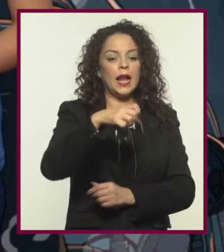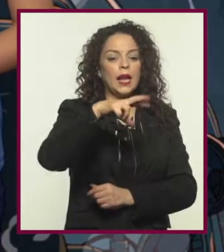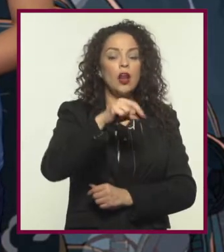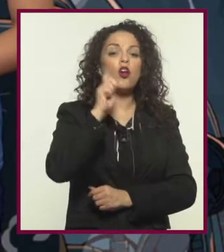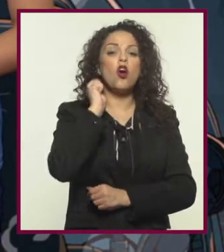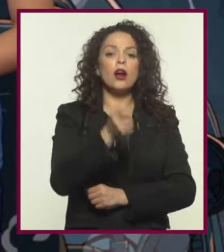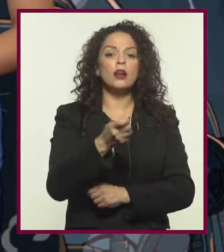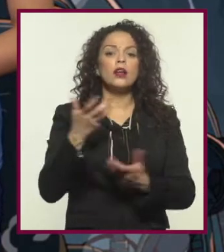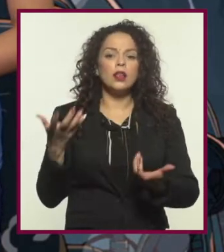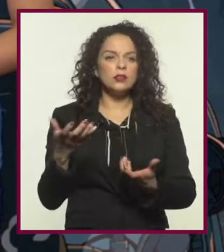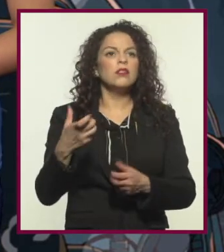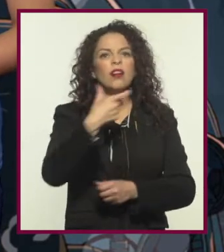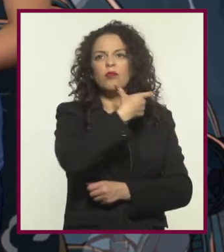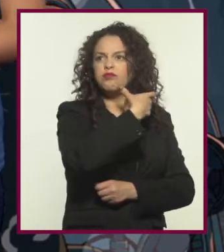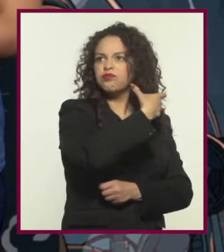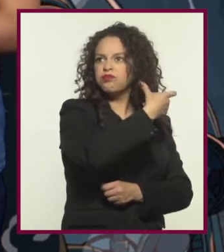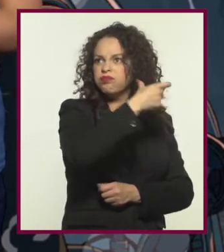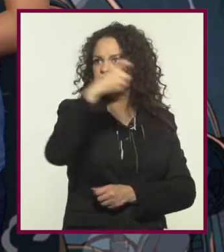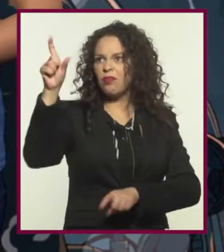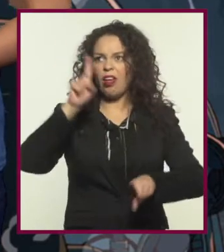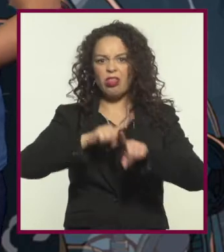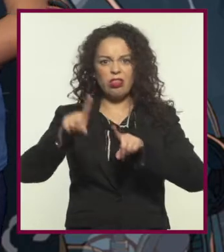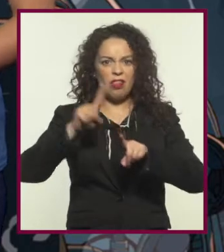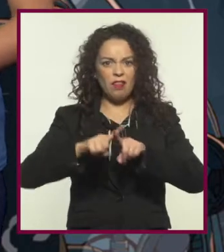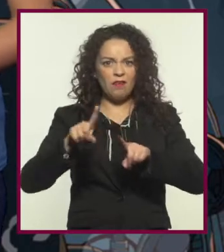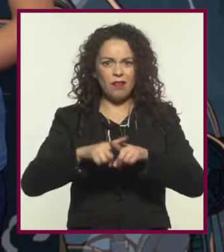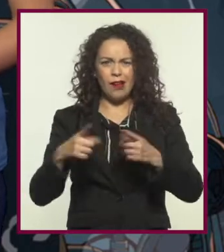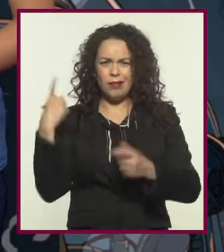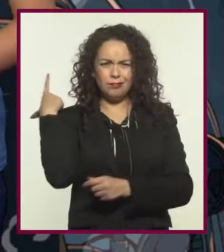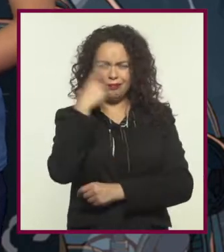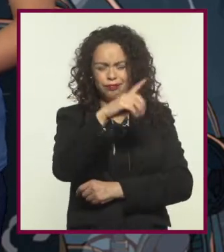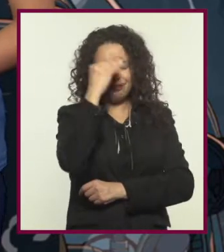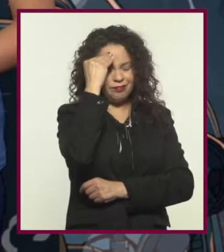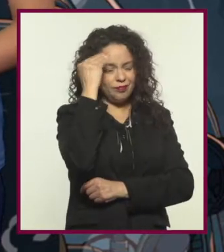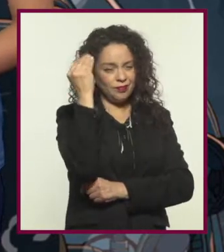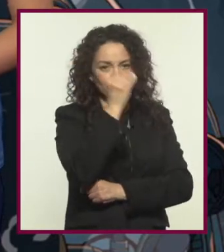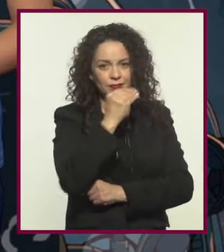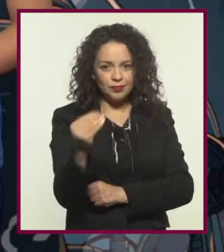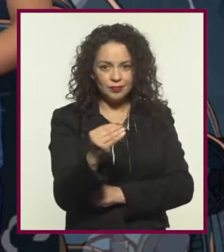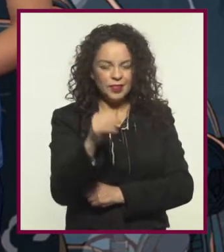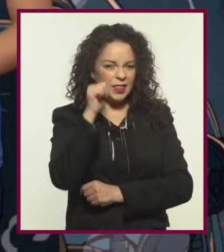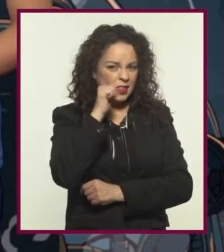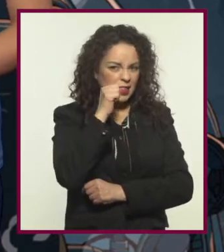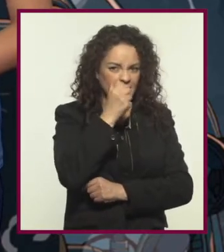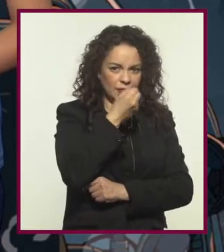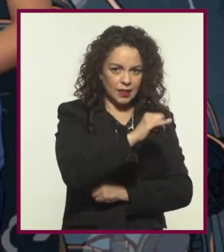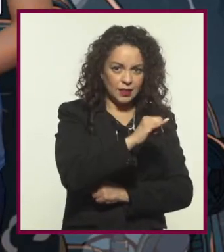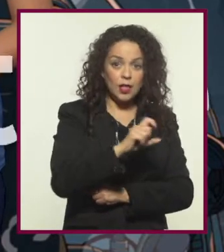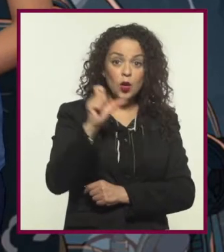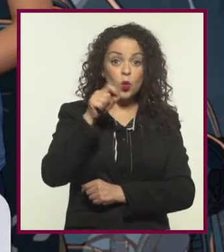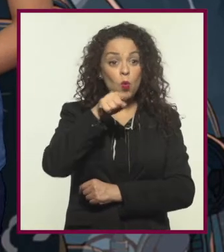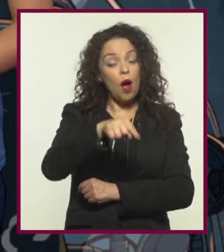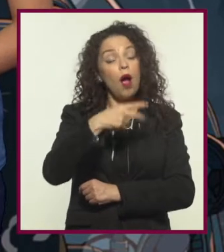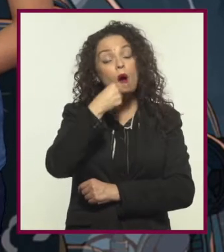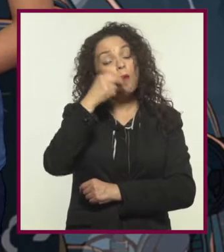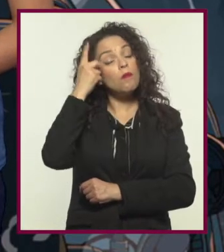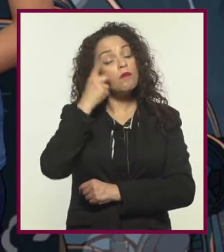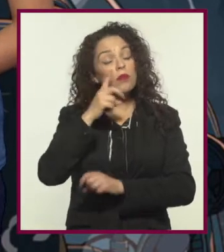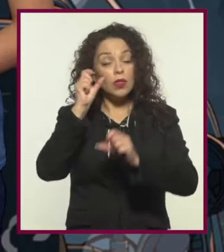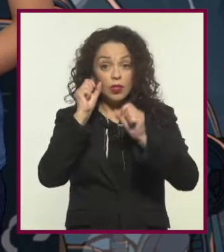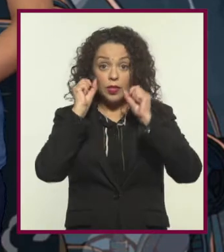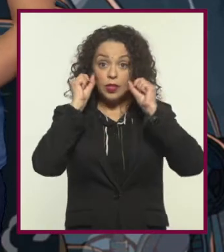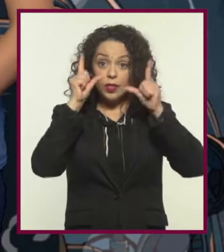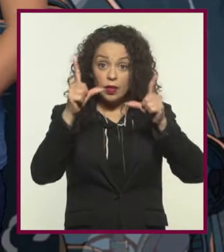género, la descripción física de seres extraterrestres normalmente repulsivos. Y, cuando el durmiente